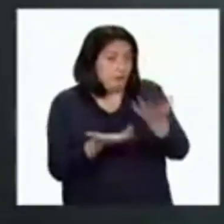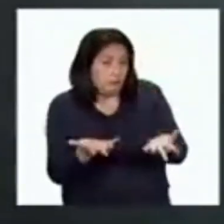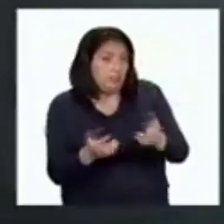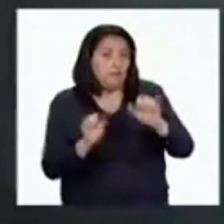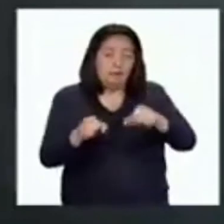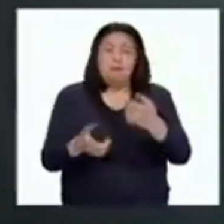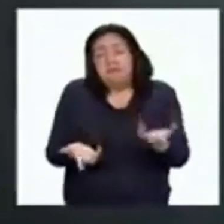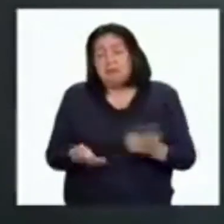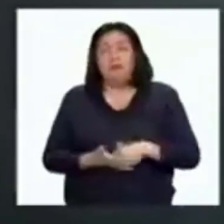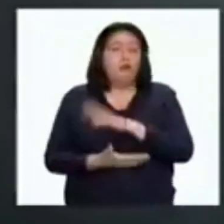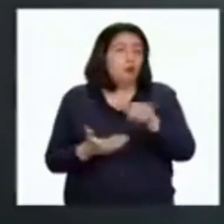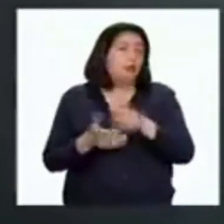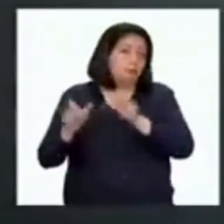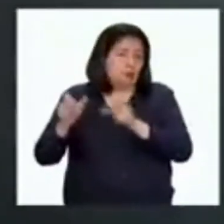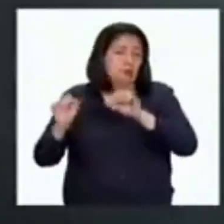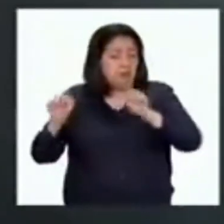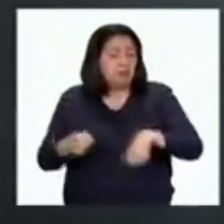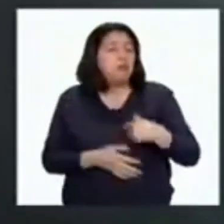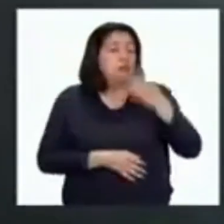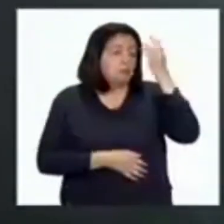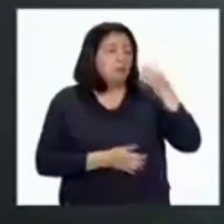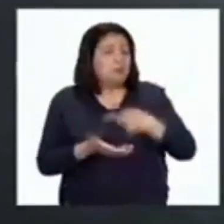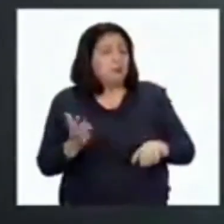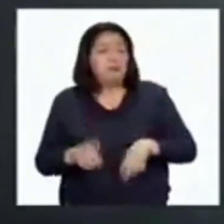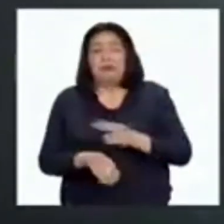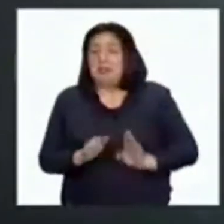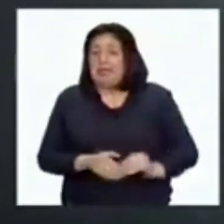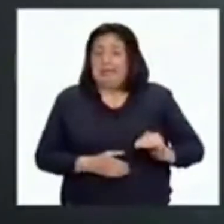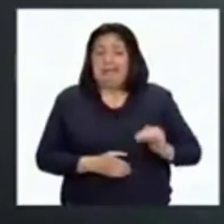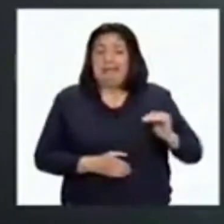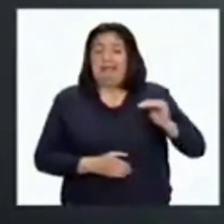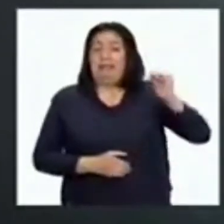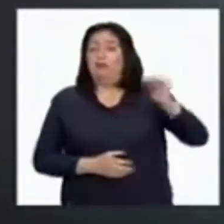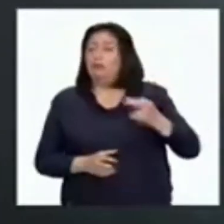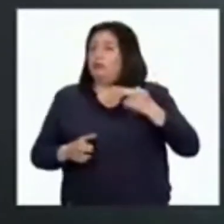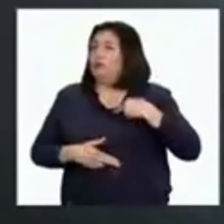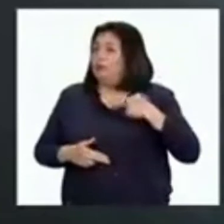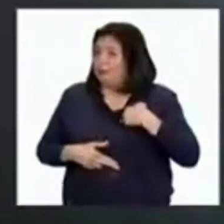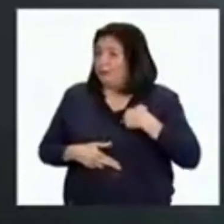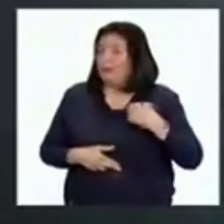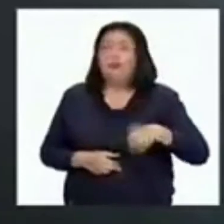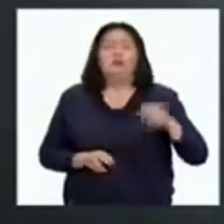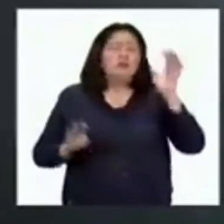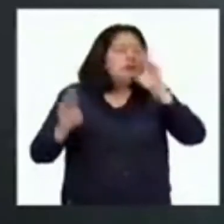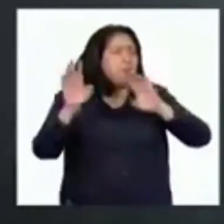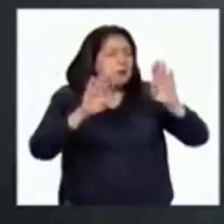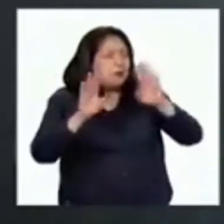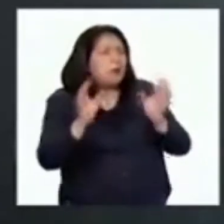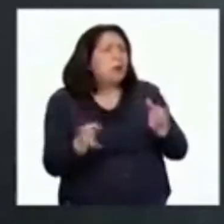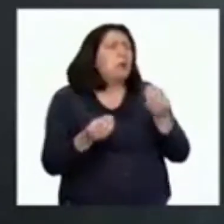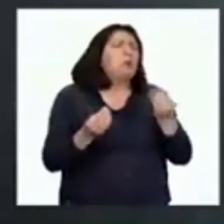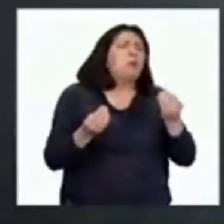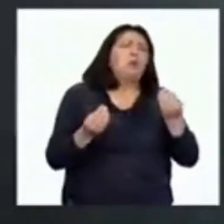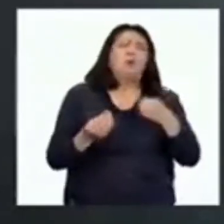Pero es parte de nuestra naturaleza crecer y seguir. Los humanos nos preocupamos mucho pensando en cómo